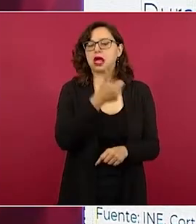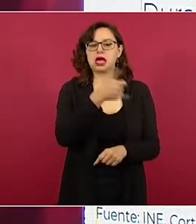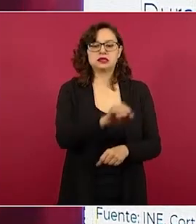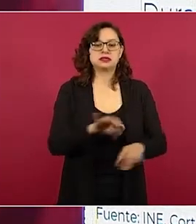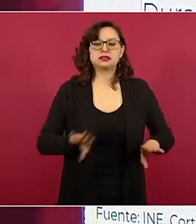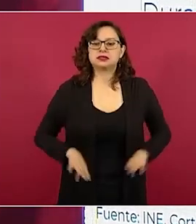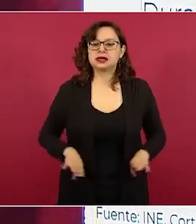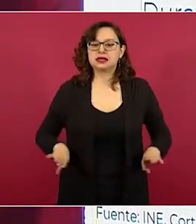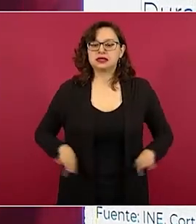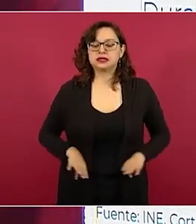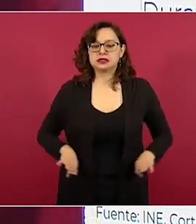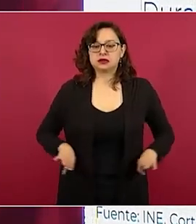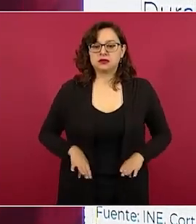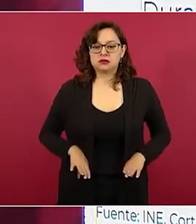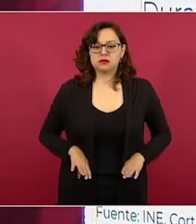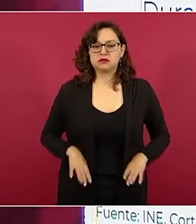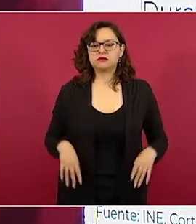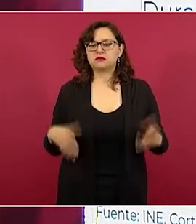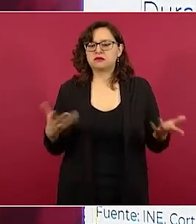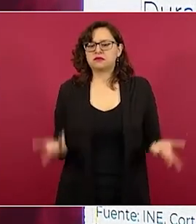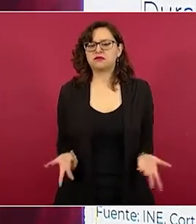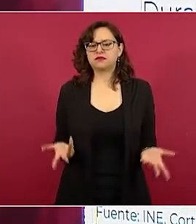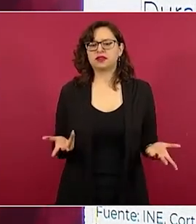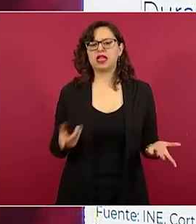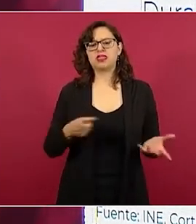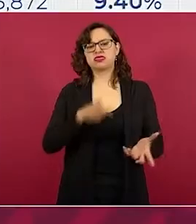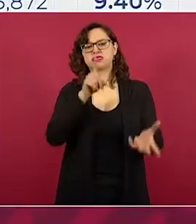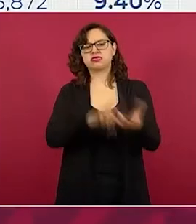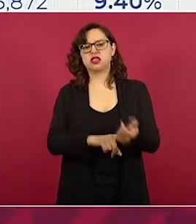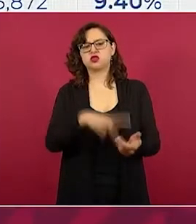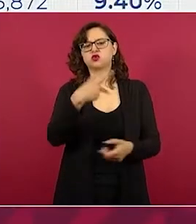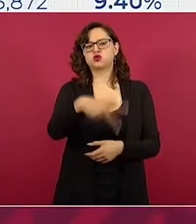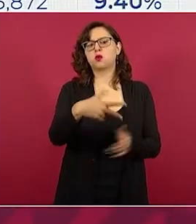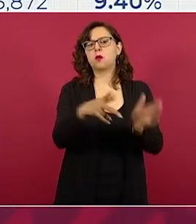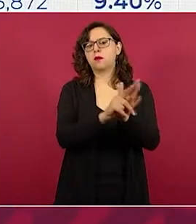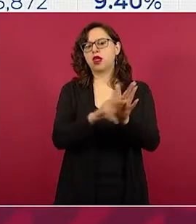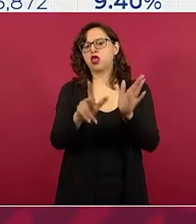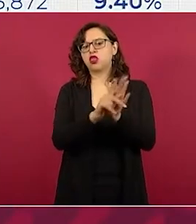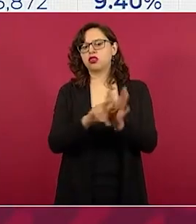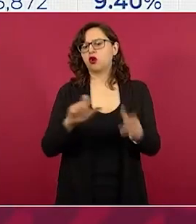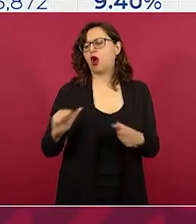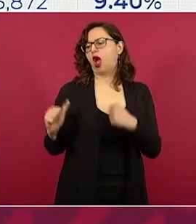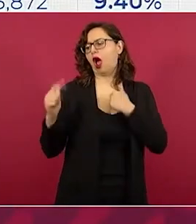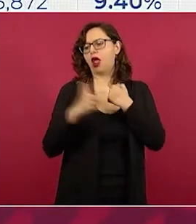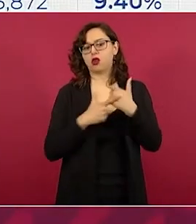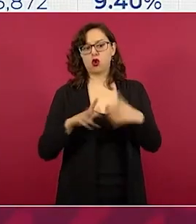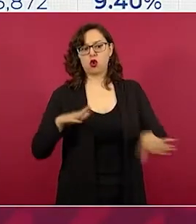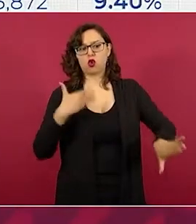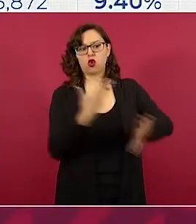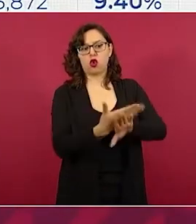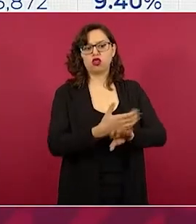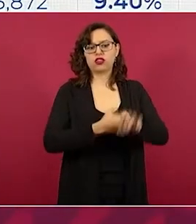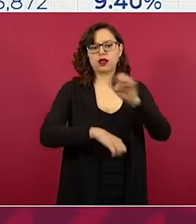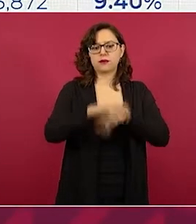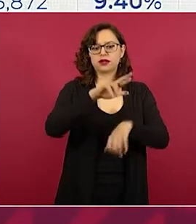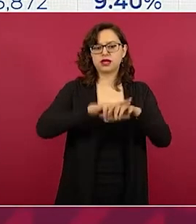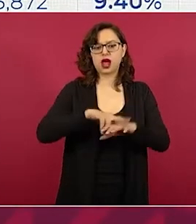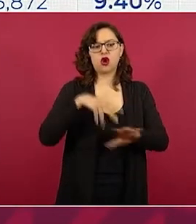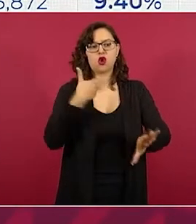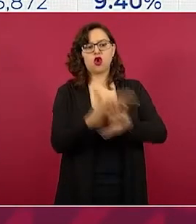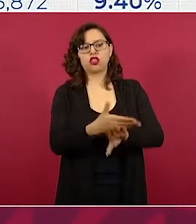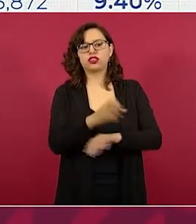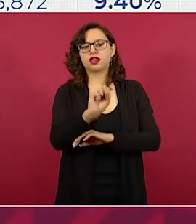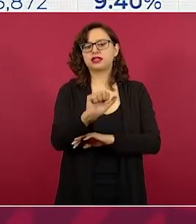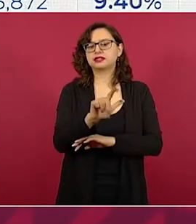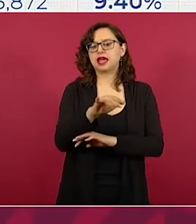Nunca van a escuchar ustedes, nunca van a ver, mejor dicho, una crítica en el Reforma a Salinas de